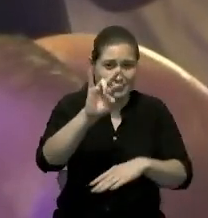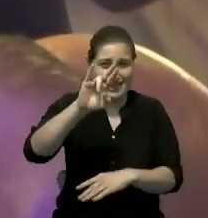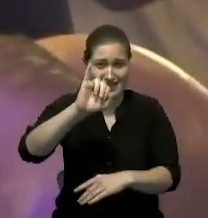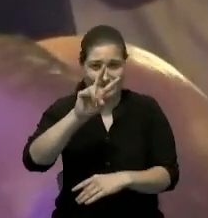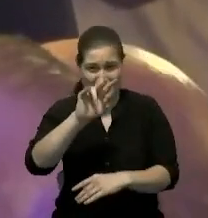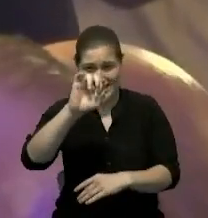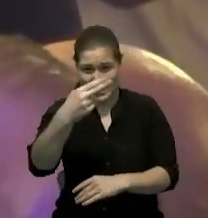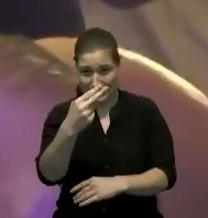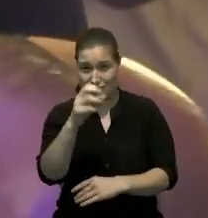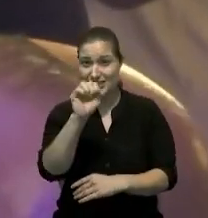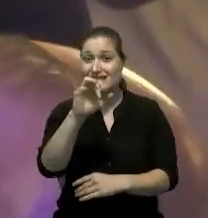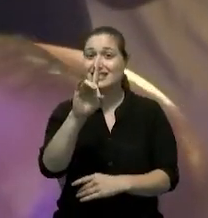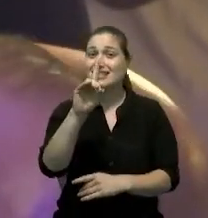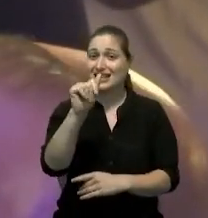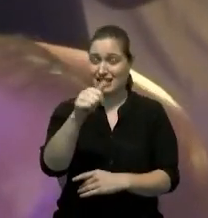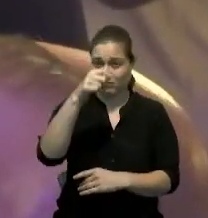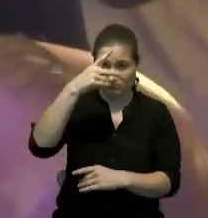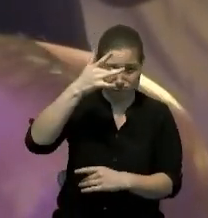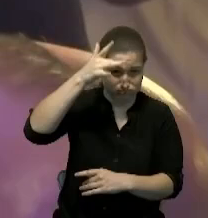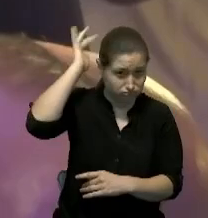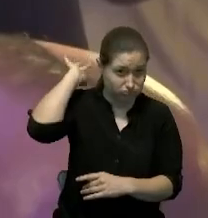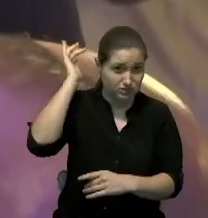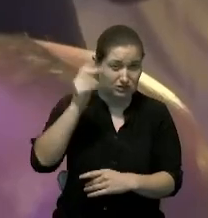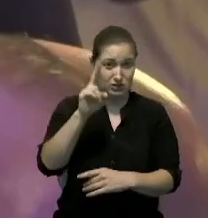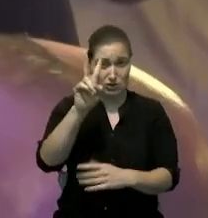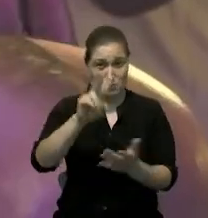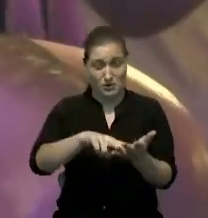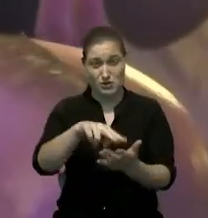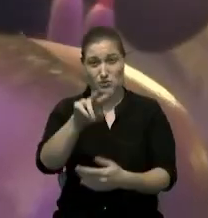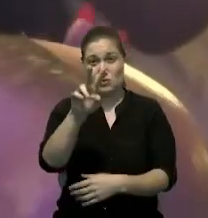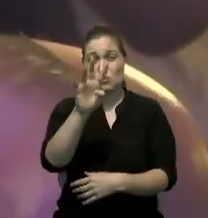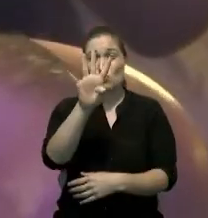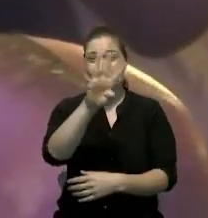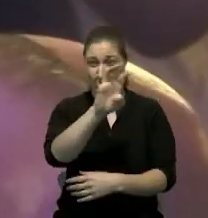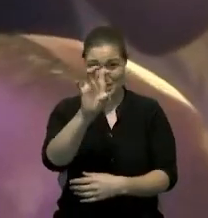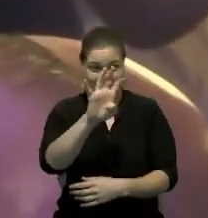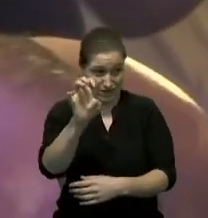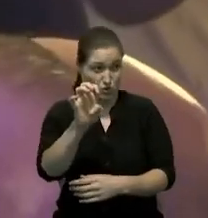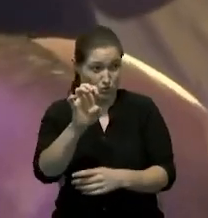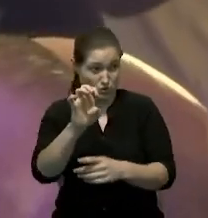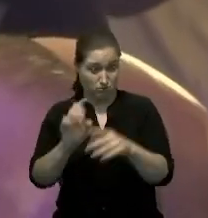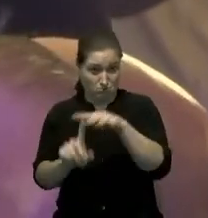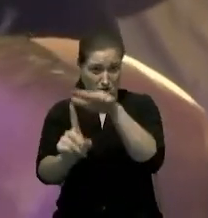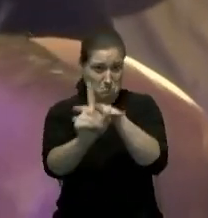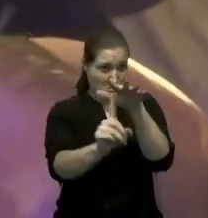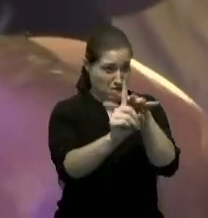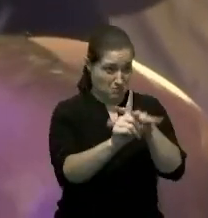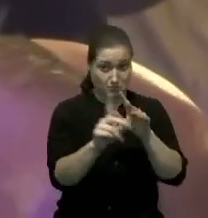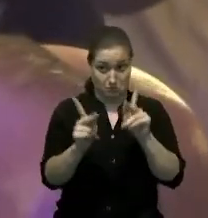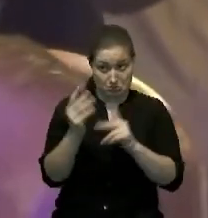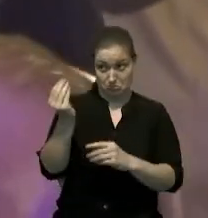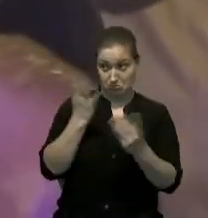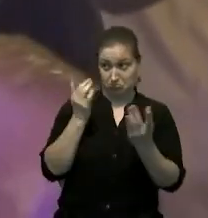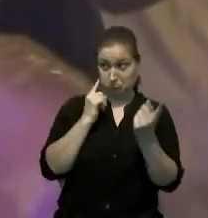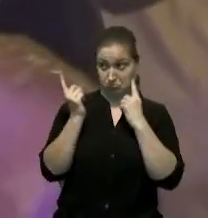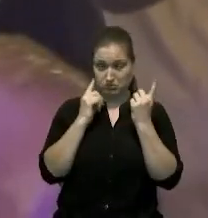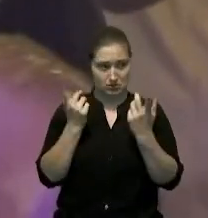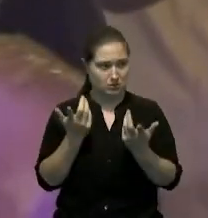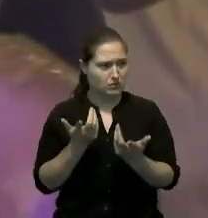de unos dos mil cuatrocientos casos según informaciones quisiera saber si primeramente